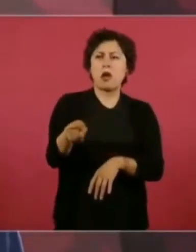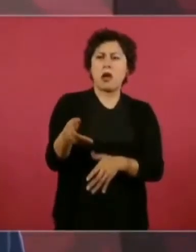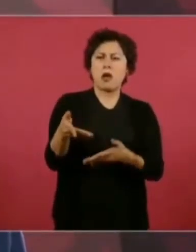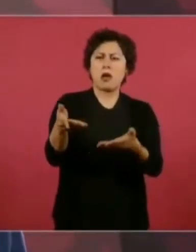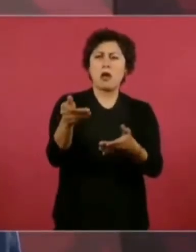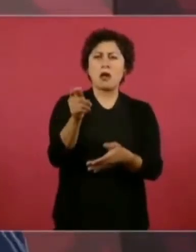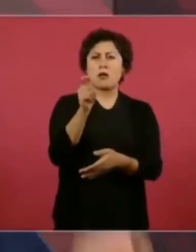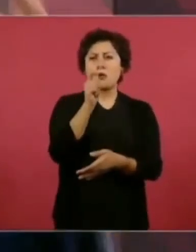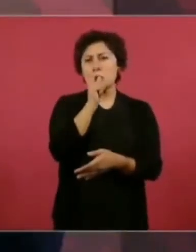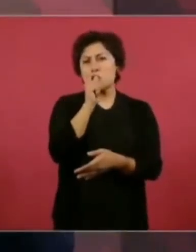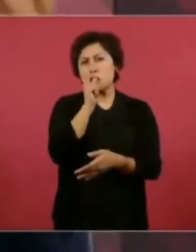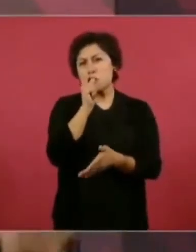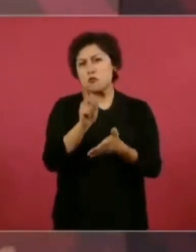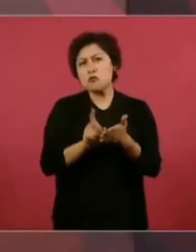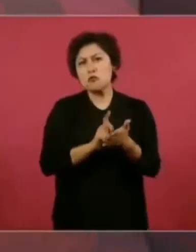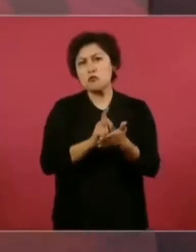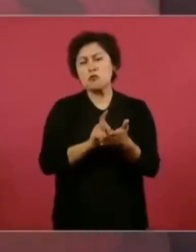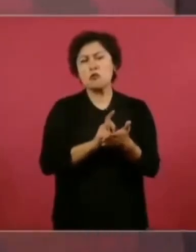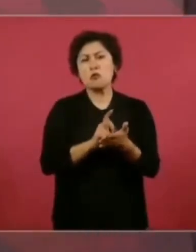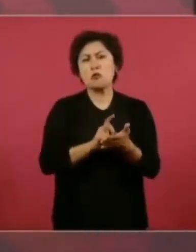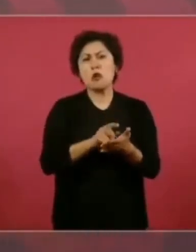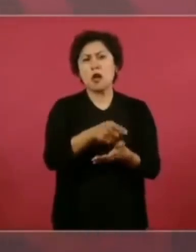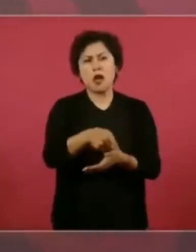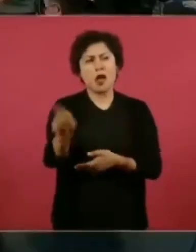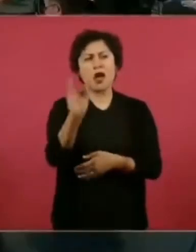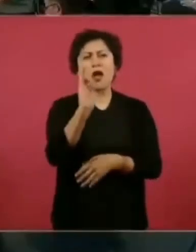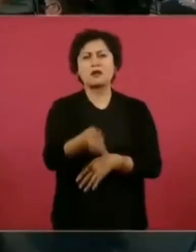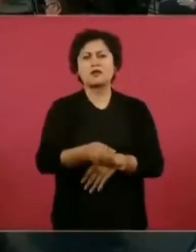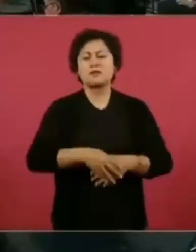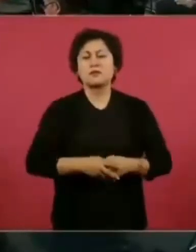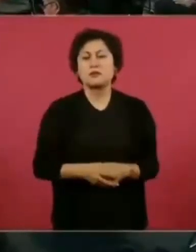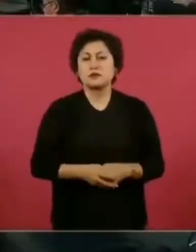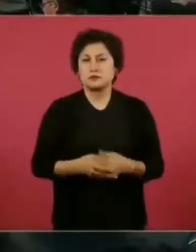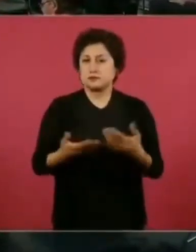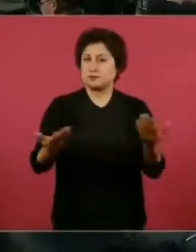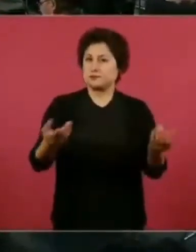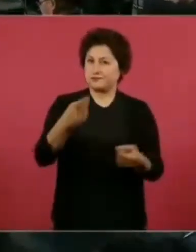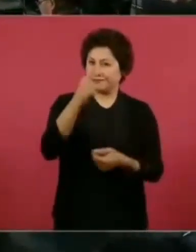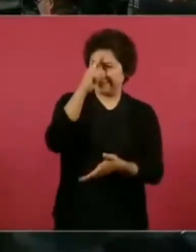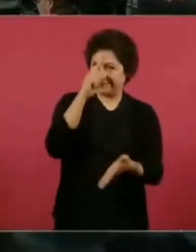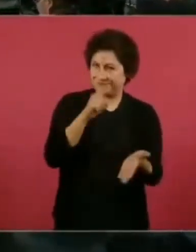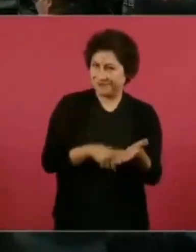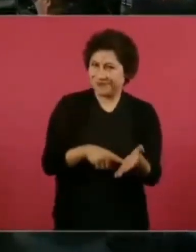Imagínense, un joven que tiene como